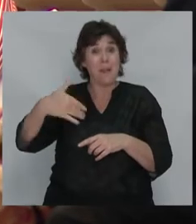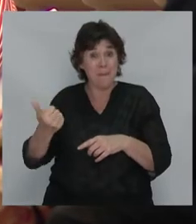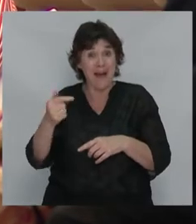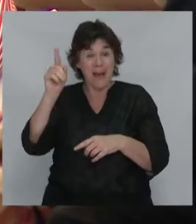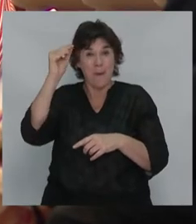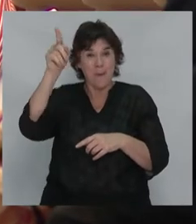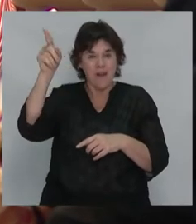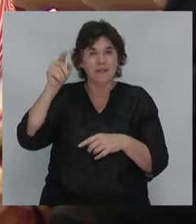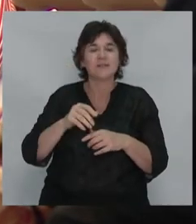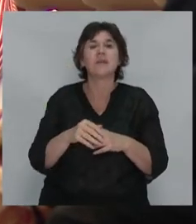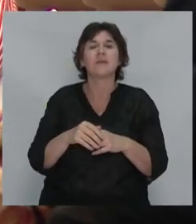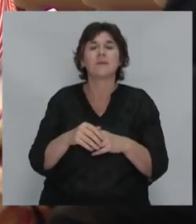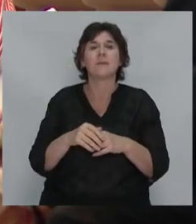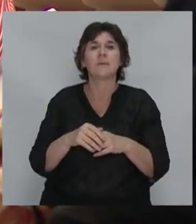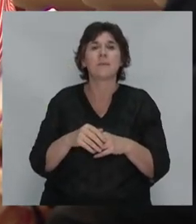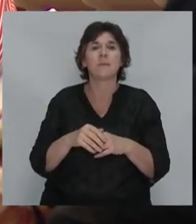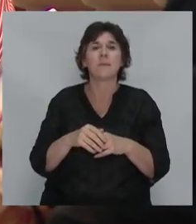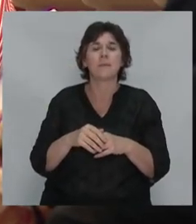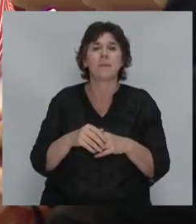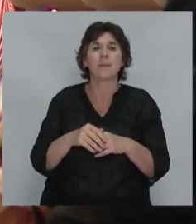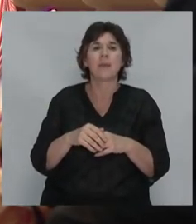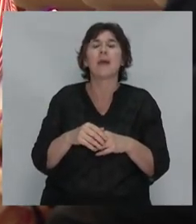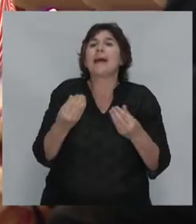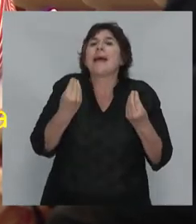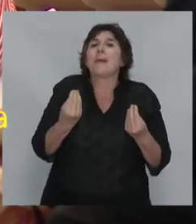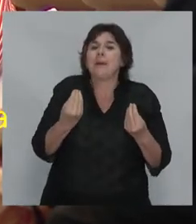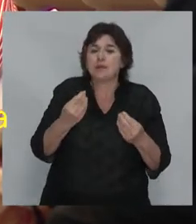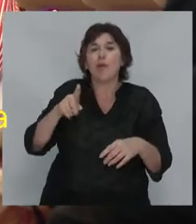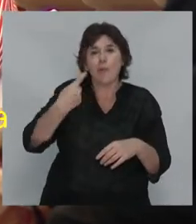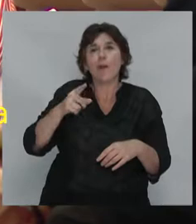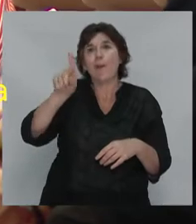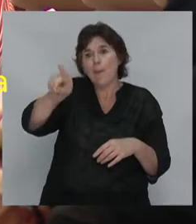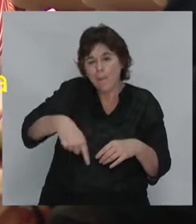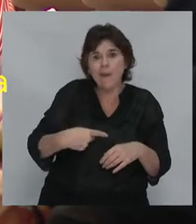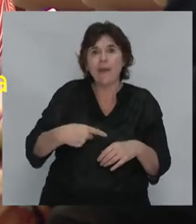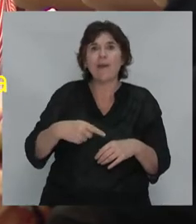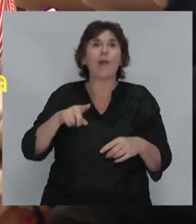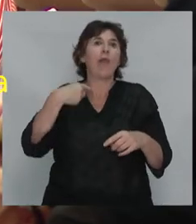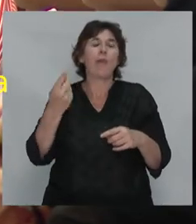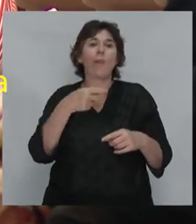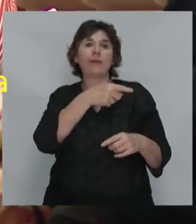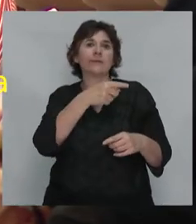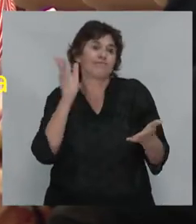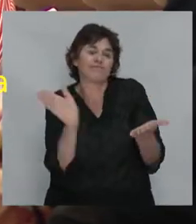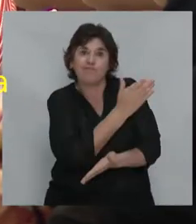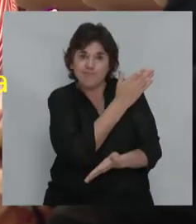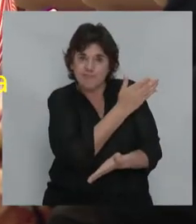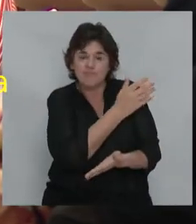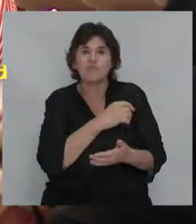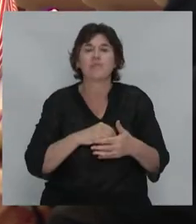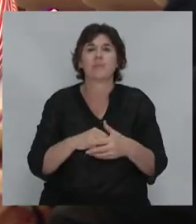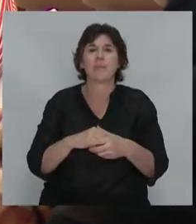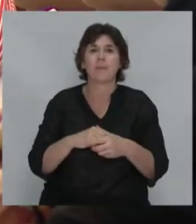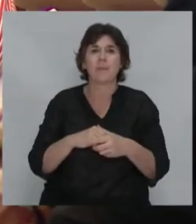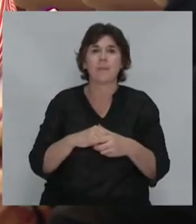limites son strictos. No se sí que no puedes hacer nada. Sua es una birra y rica, y ha hecho esto de espaciar siglos.